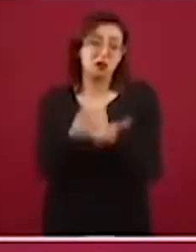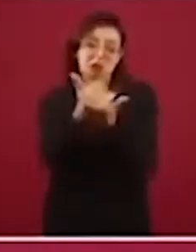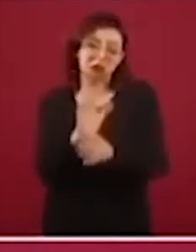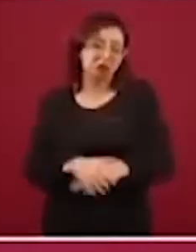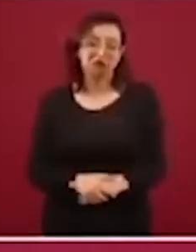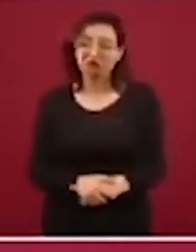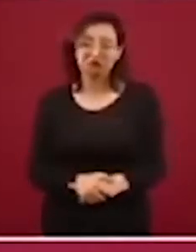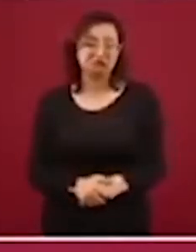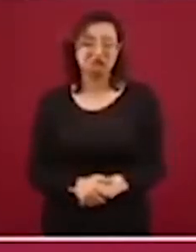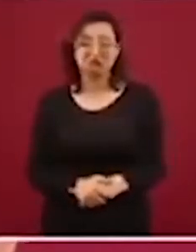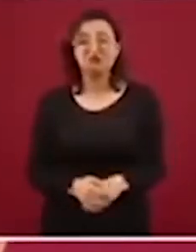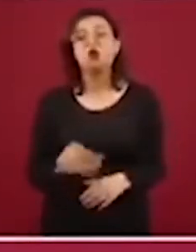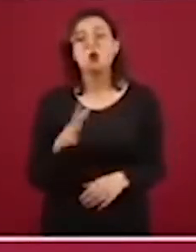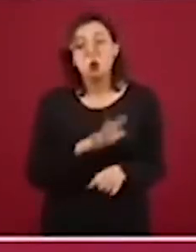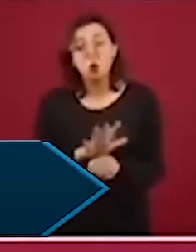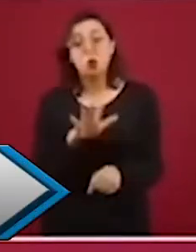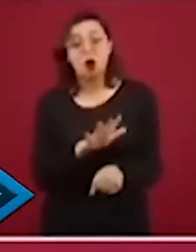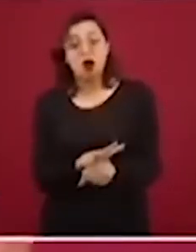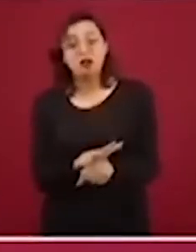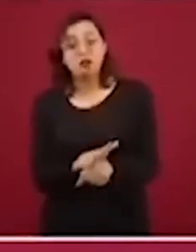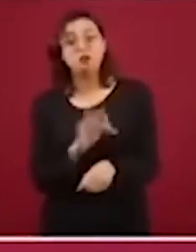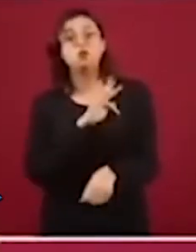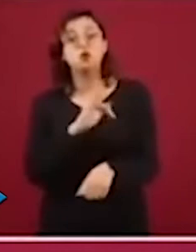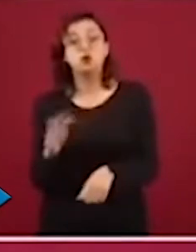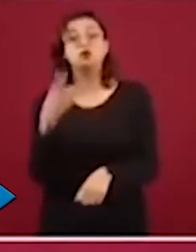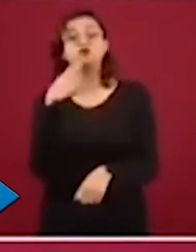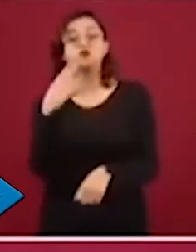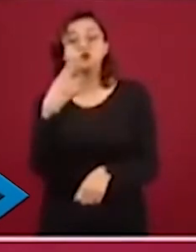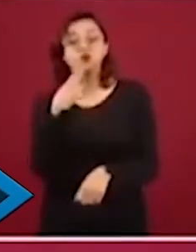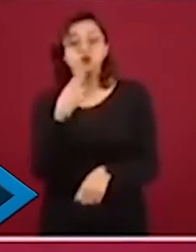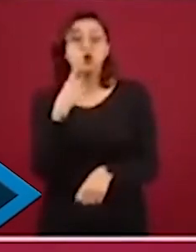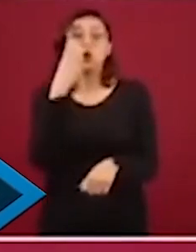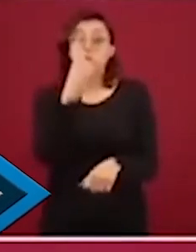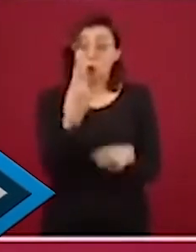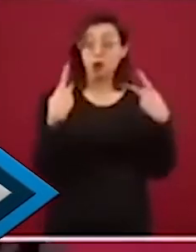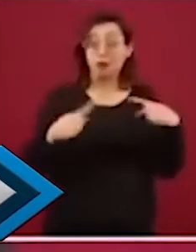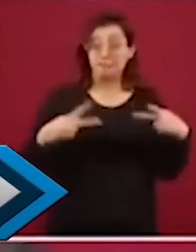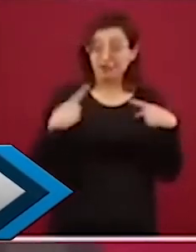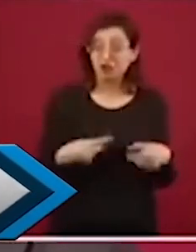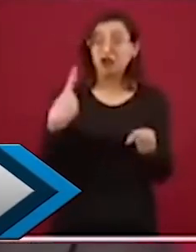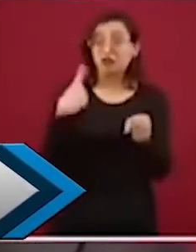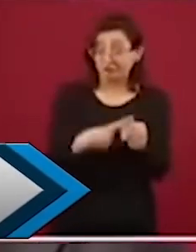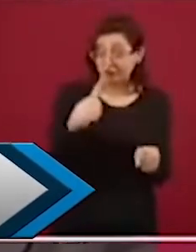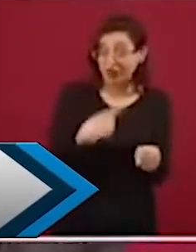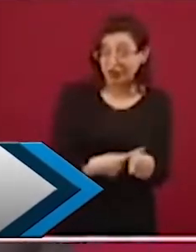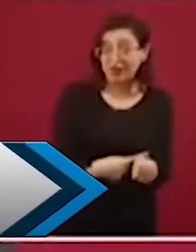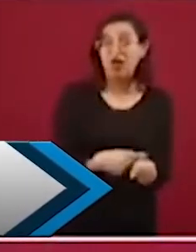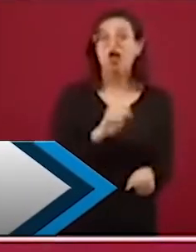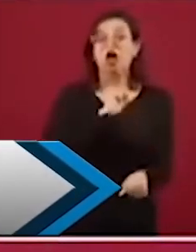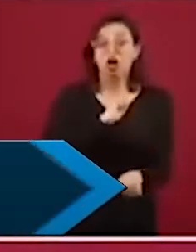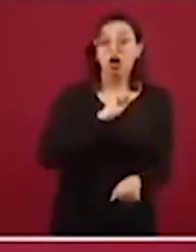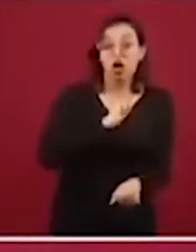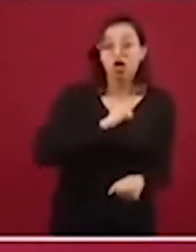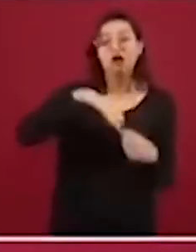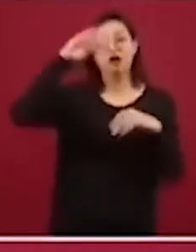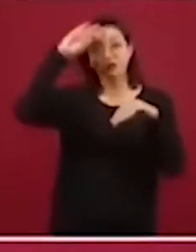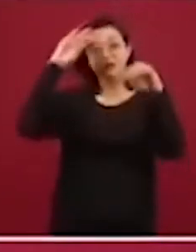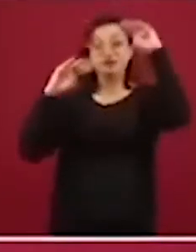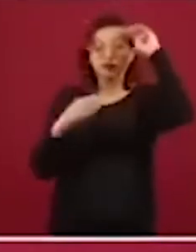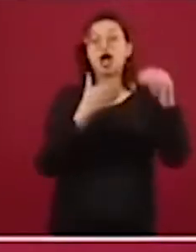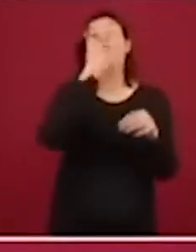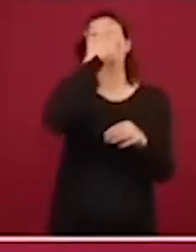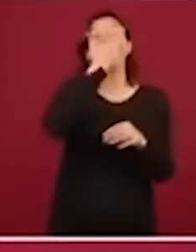Lo que sí sirve, y hay que decirlo, es quien esté enfermo, quien tenga tos, fiebre, estornudos,